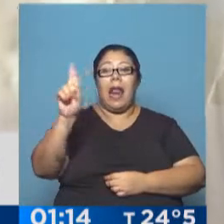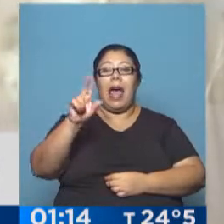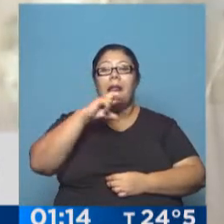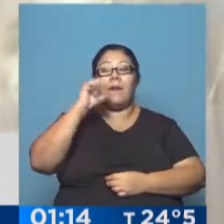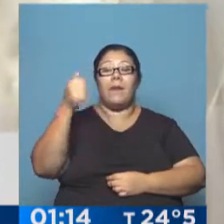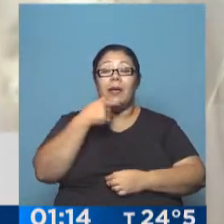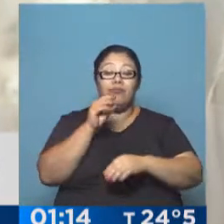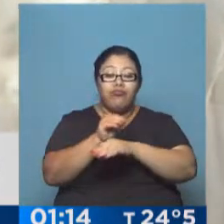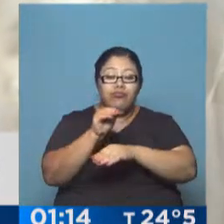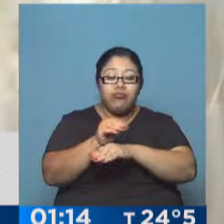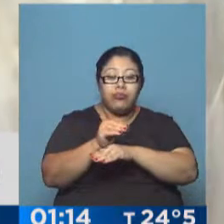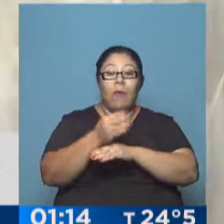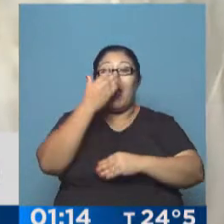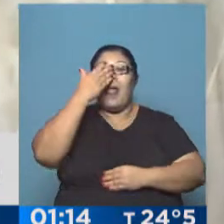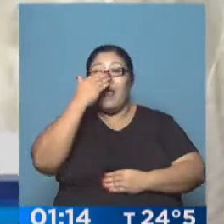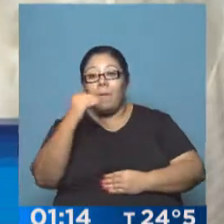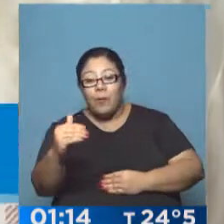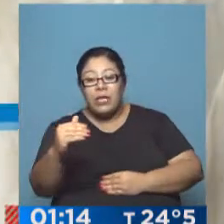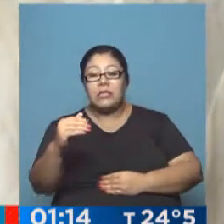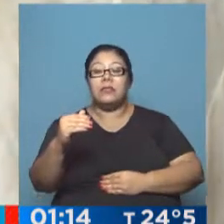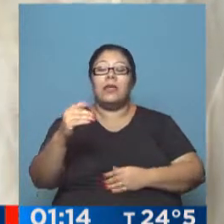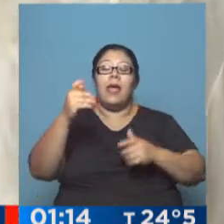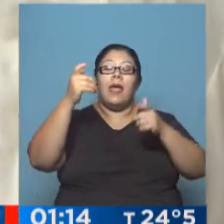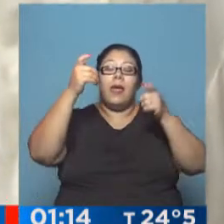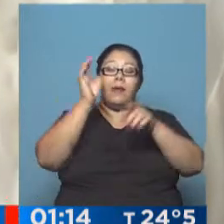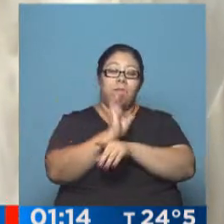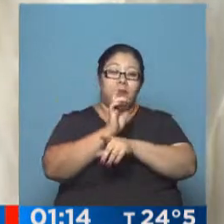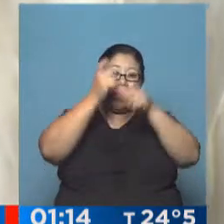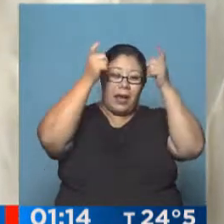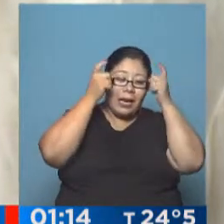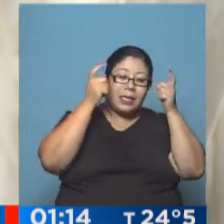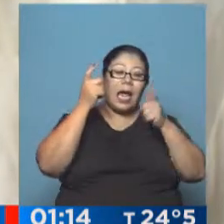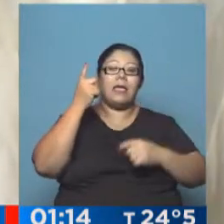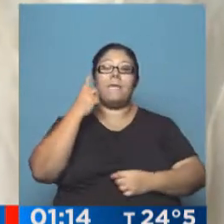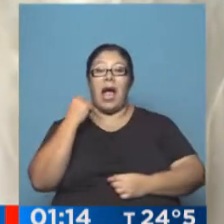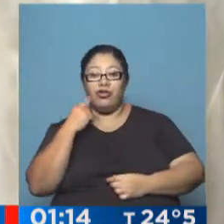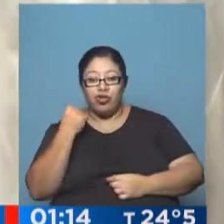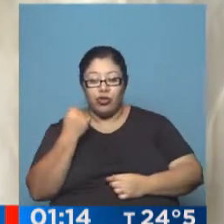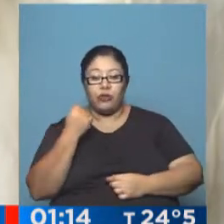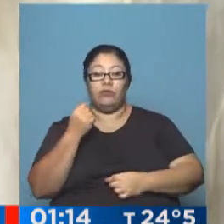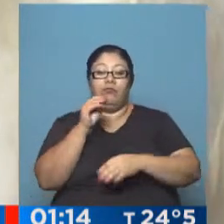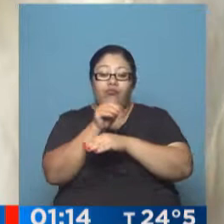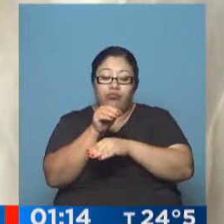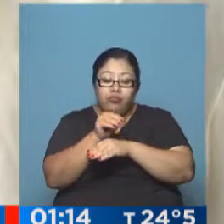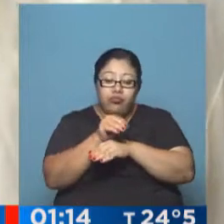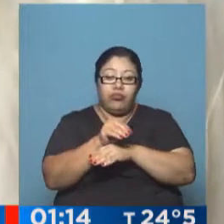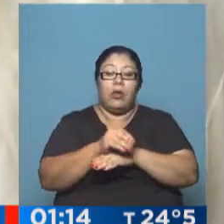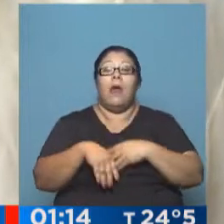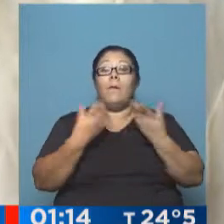fabricar reinas y machos. Entonces, al necesitar esta carne, empiezan a